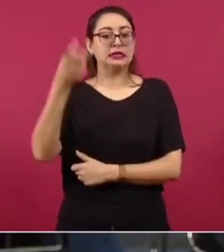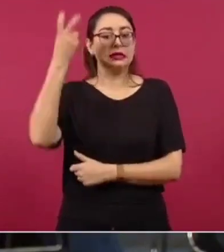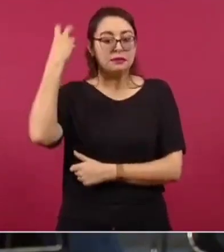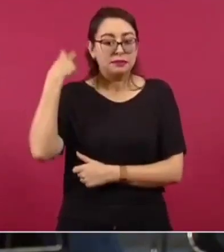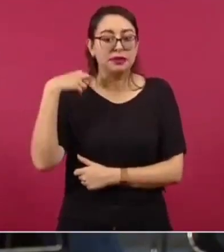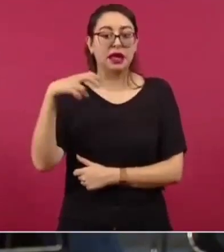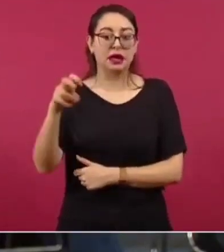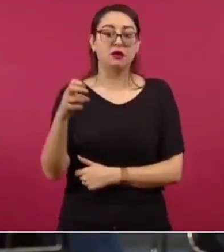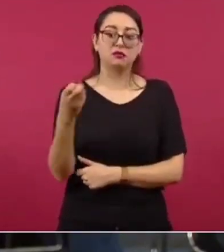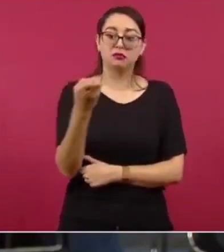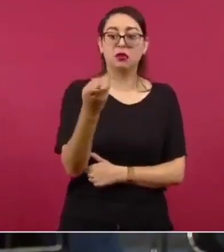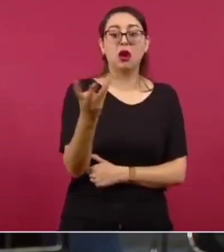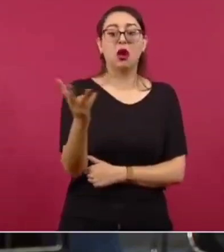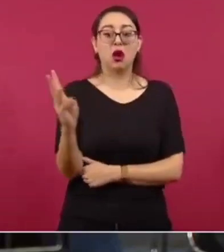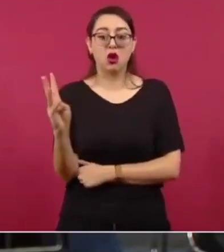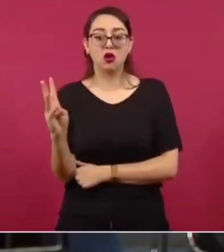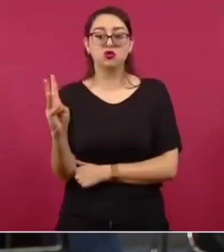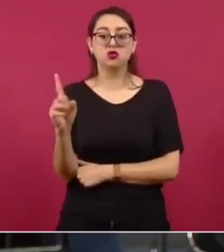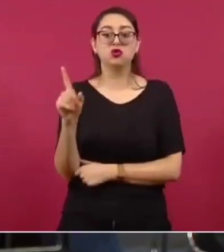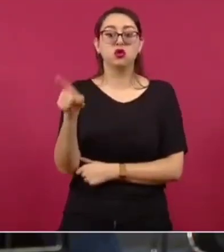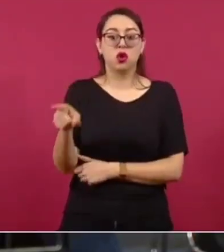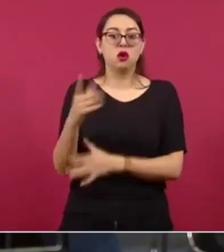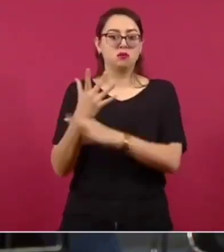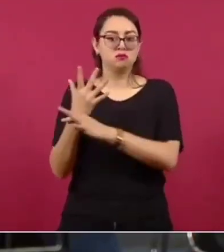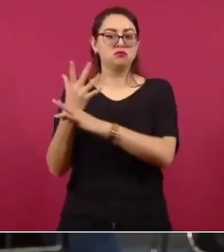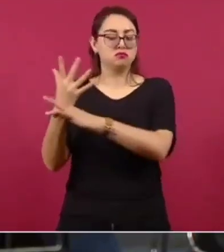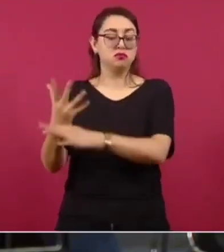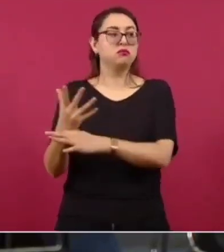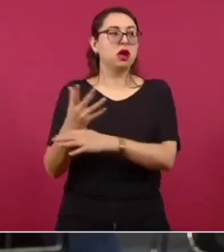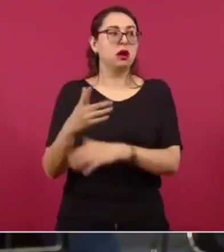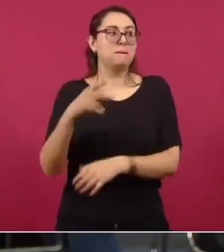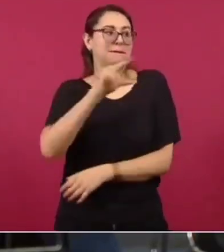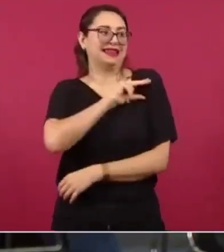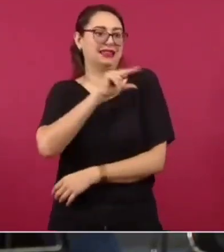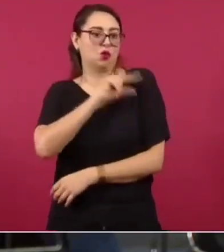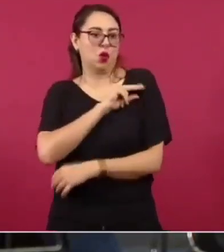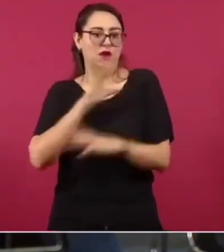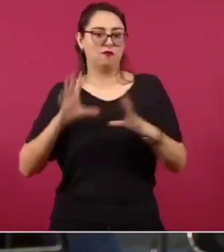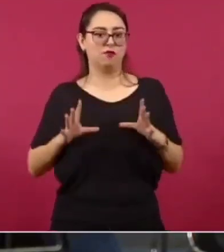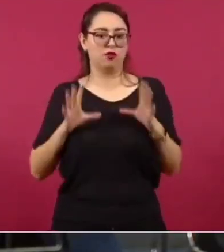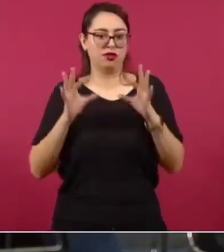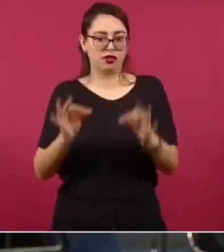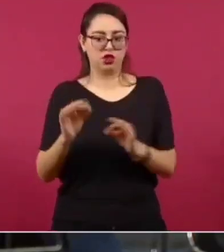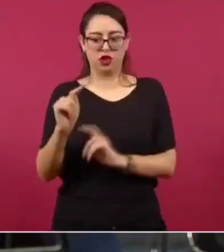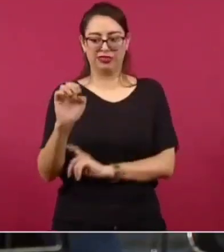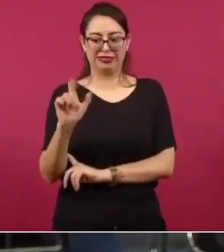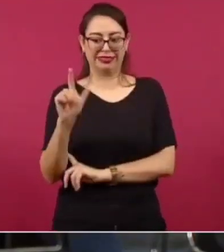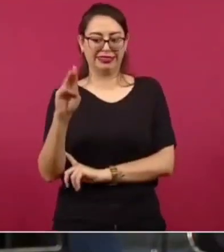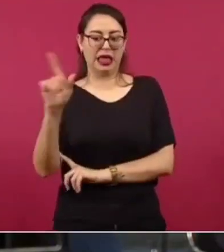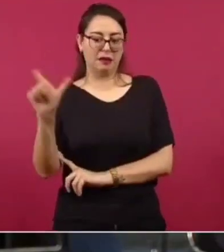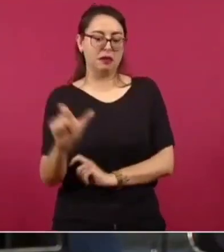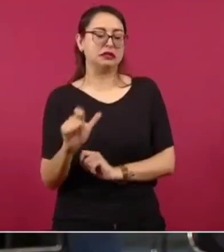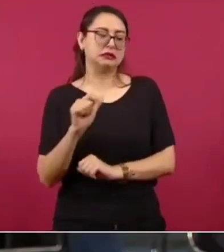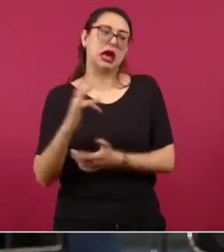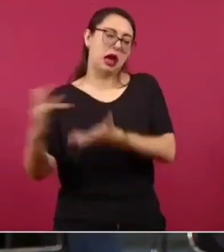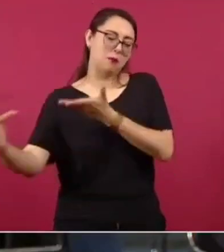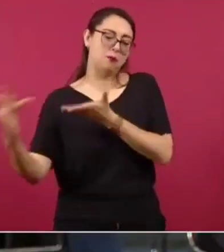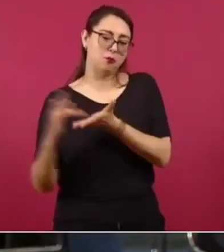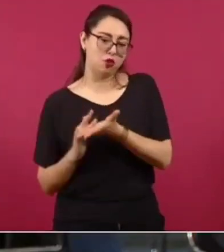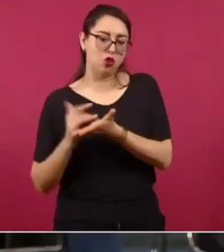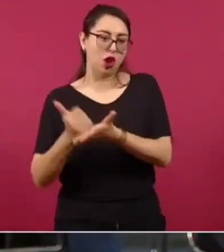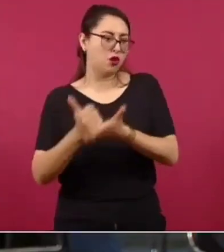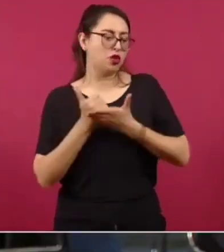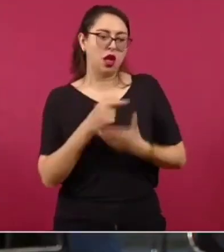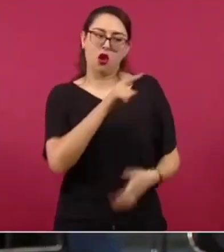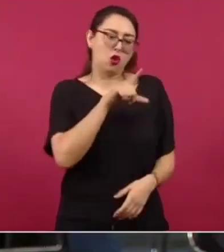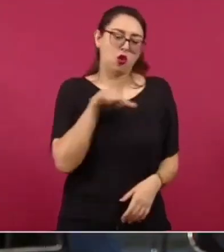salieron a aclarar que fue por parte de la Fundación Telmex, solamente por el asunto de lo que se había mencionado aquí, de que no se